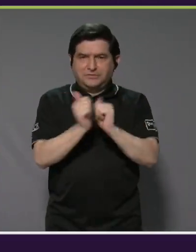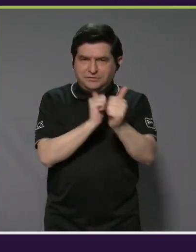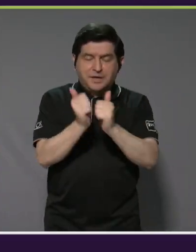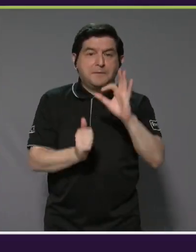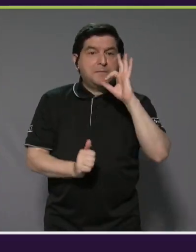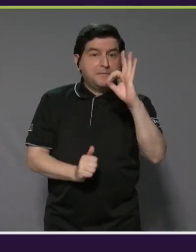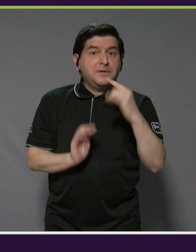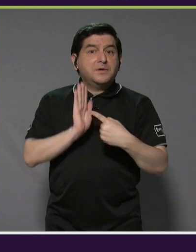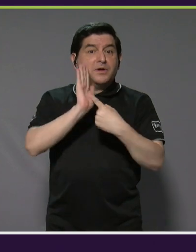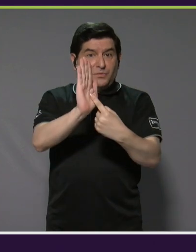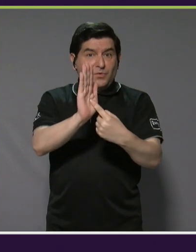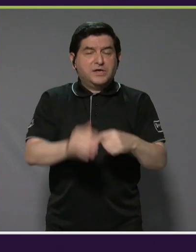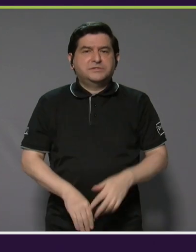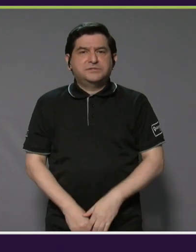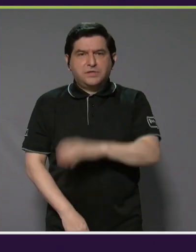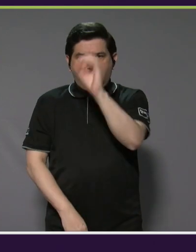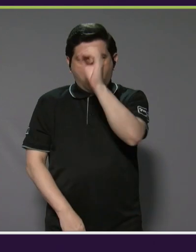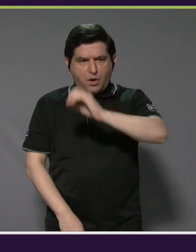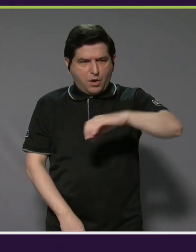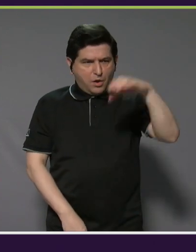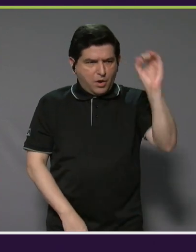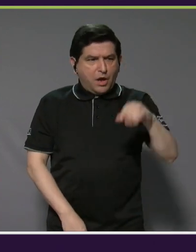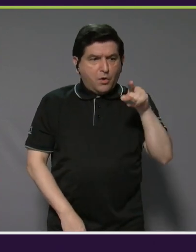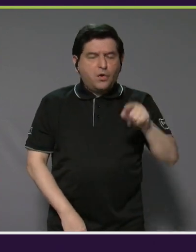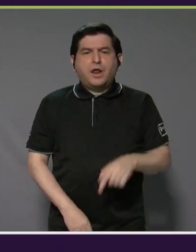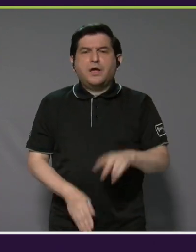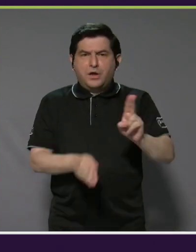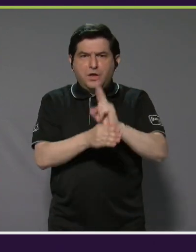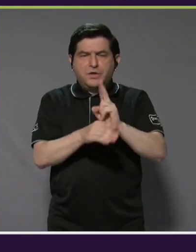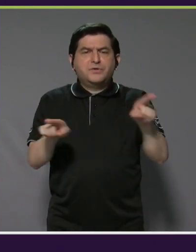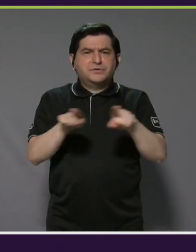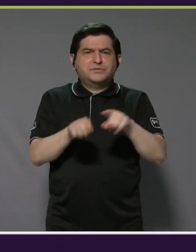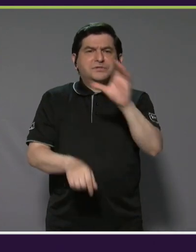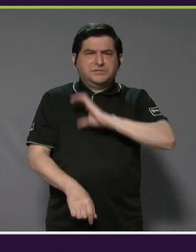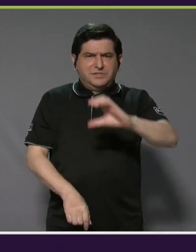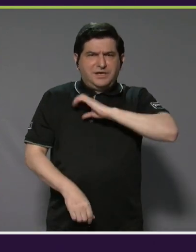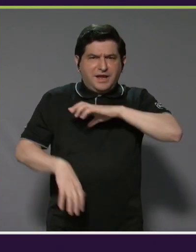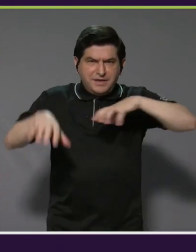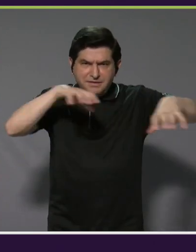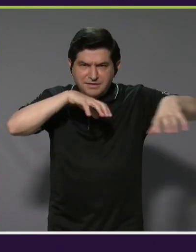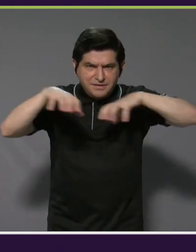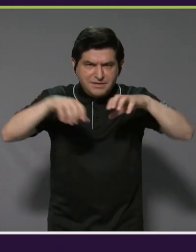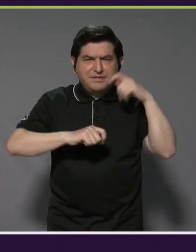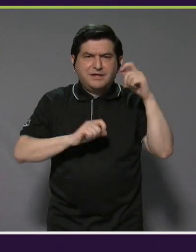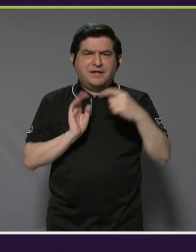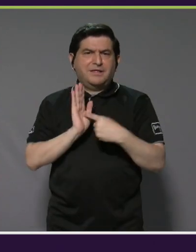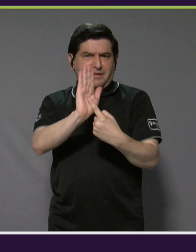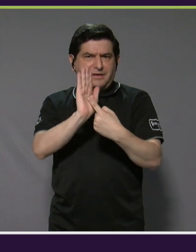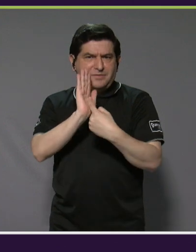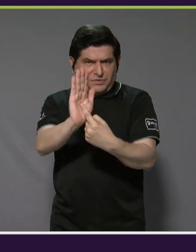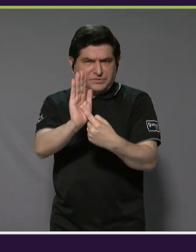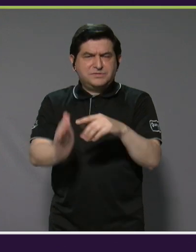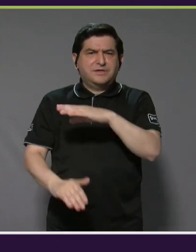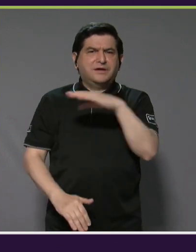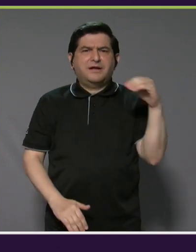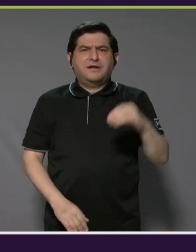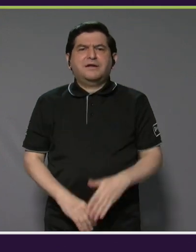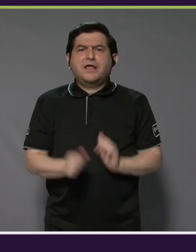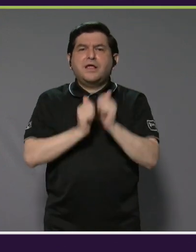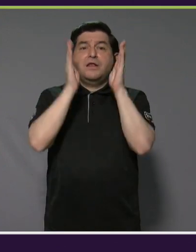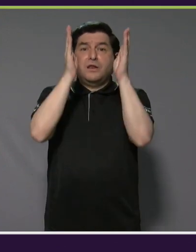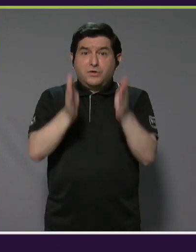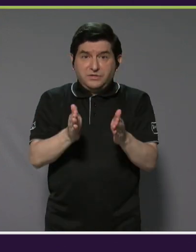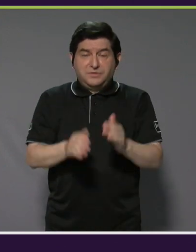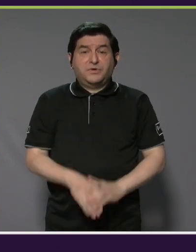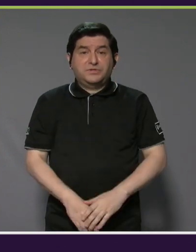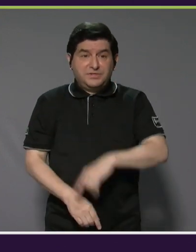muy bien de tanto la ola que pueden surfear ellos, como la calidad de maniobras y la calidad de presentación y la calidad de deportistas,